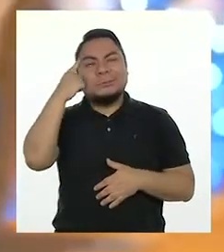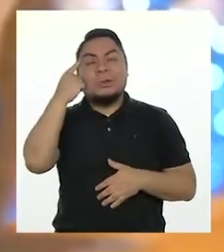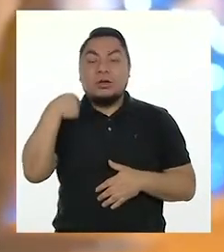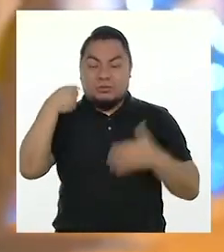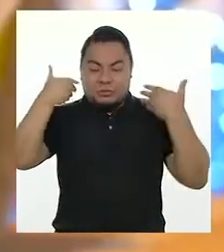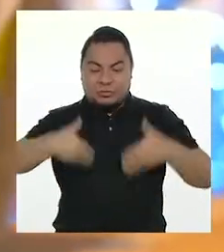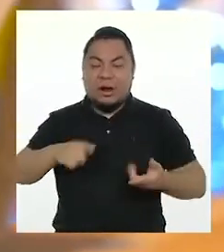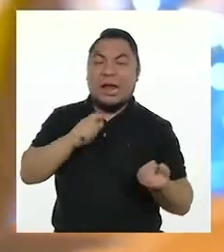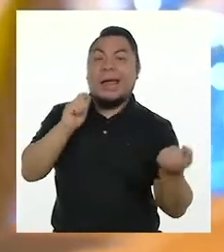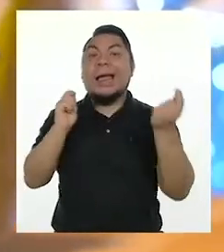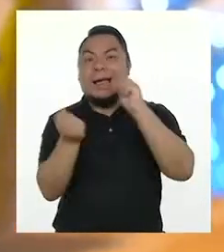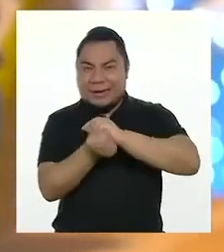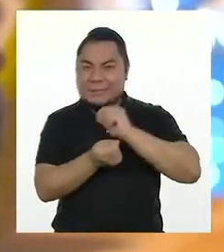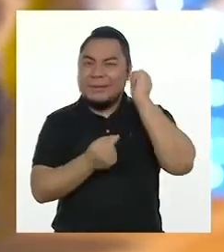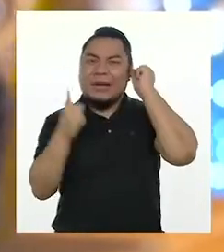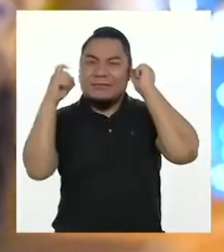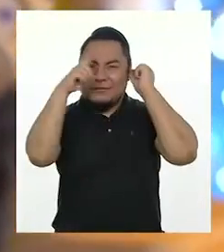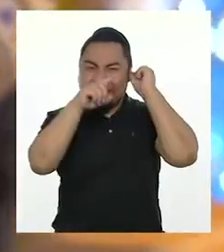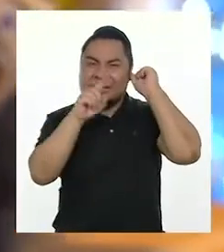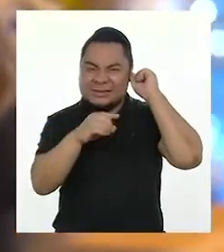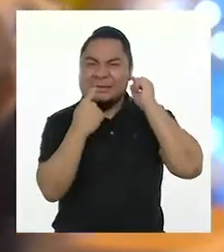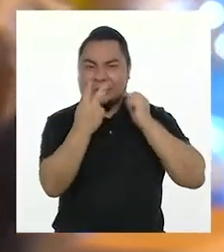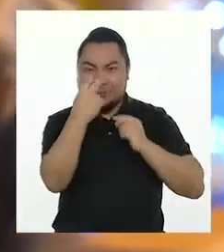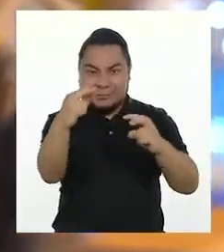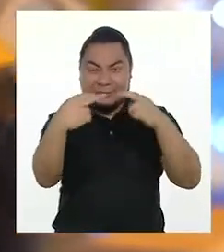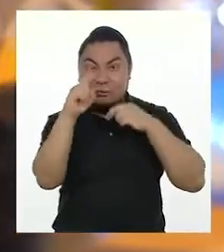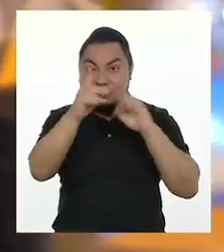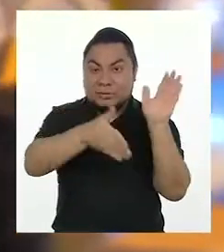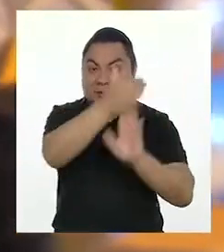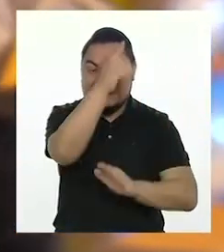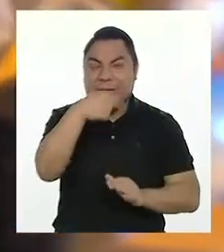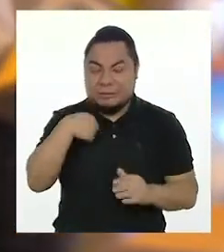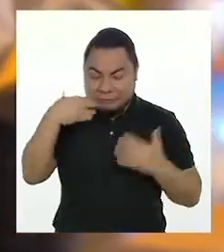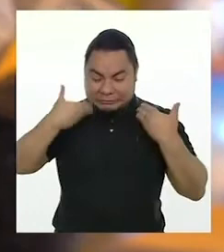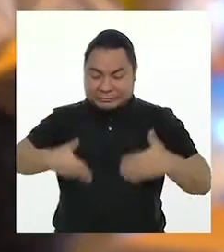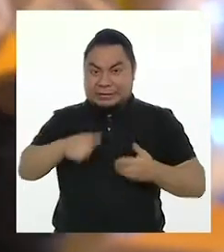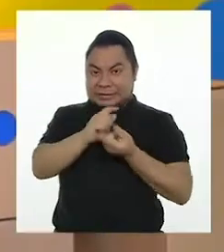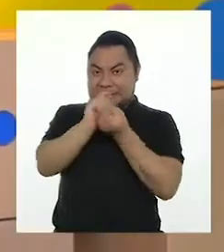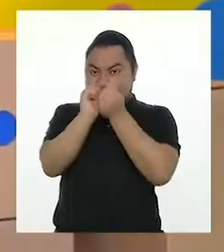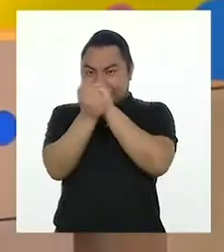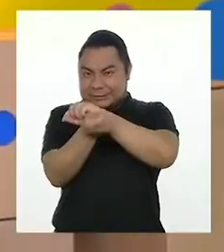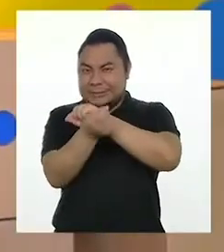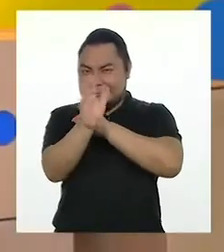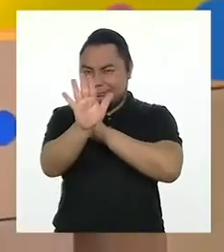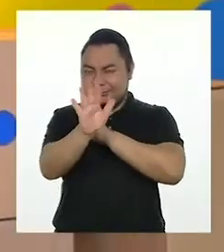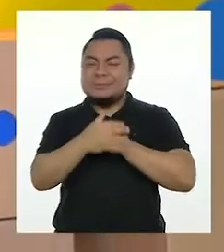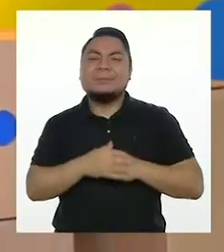disfraz más difícil. Ya sé. No se vayan. Voy a cambiarme de disfraz.